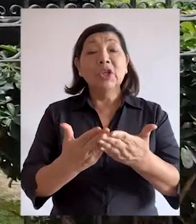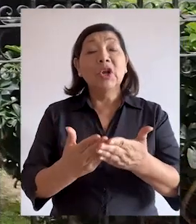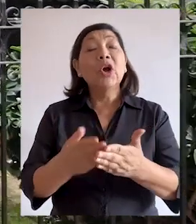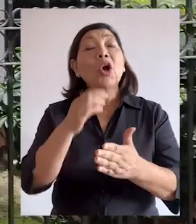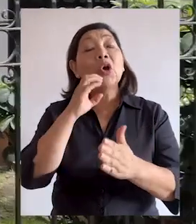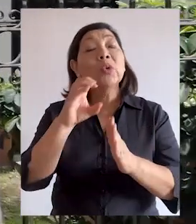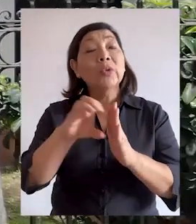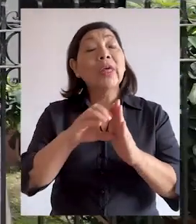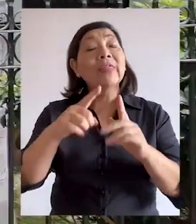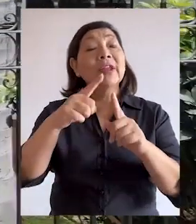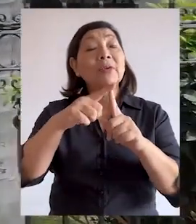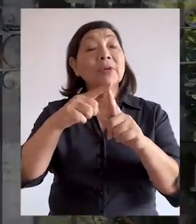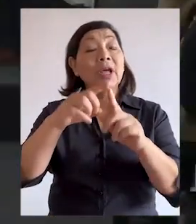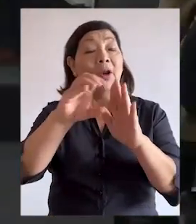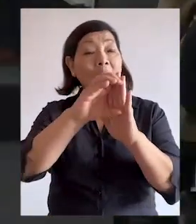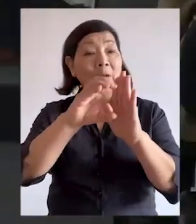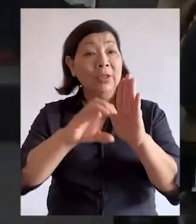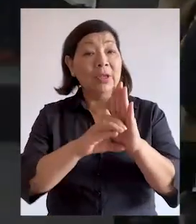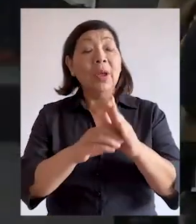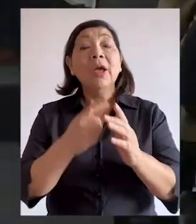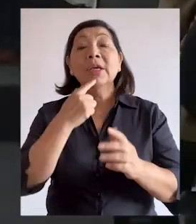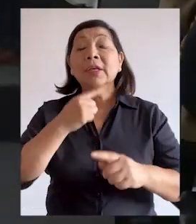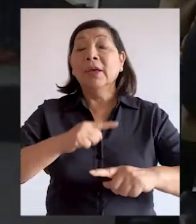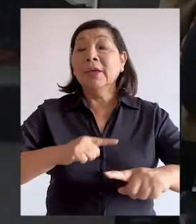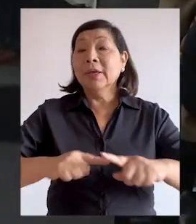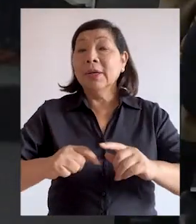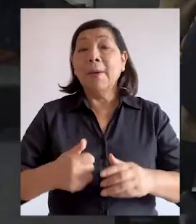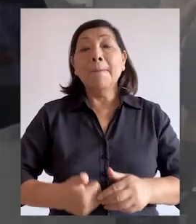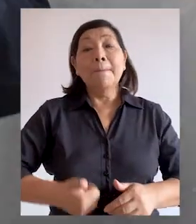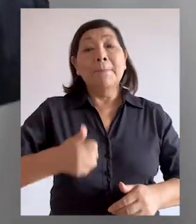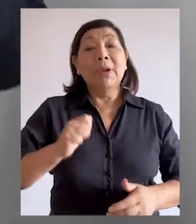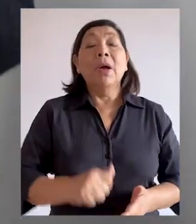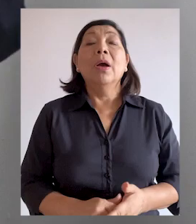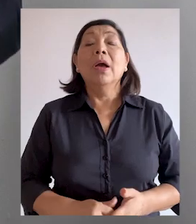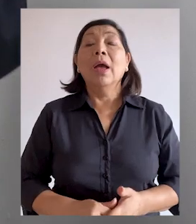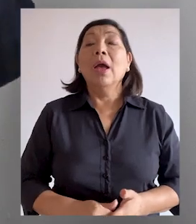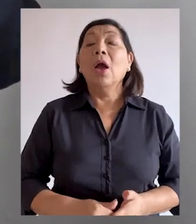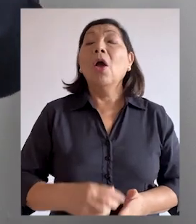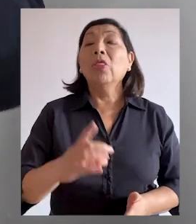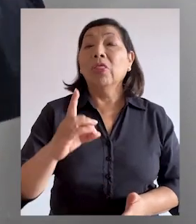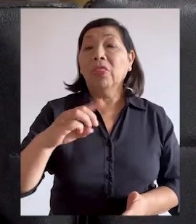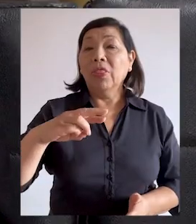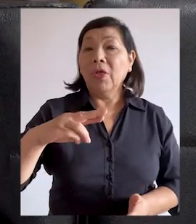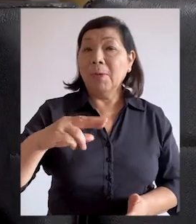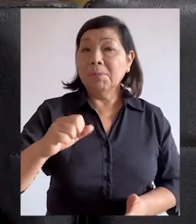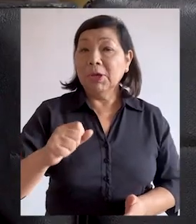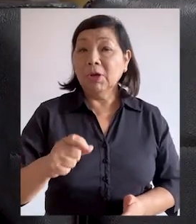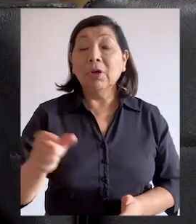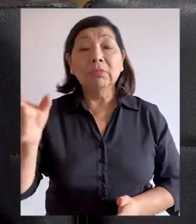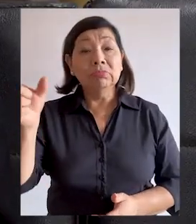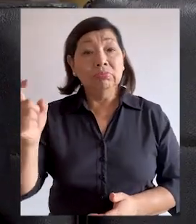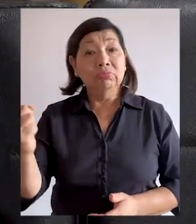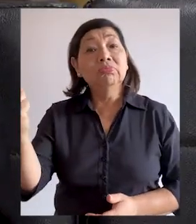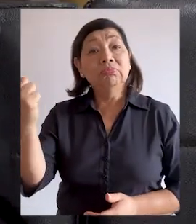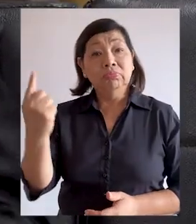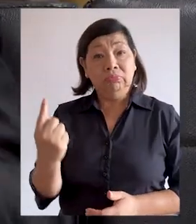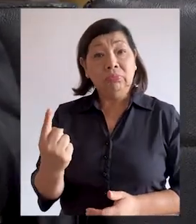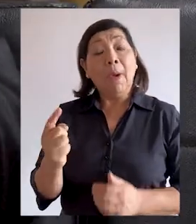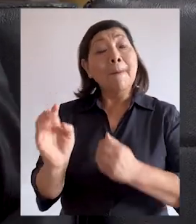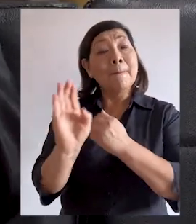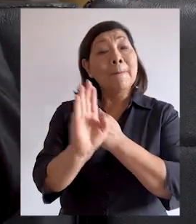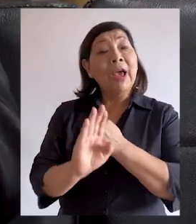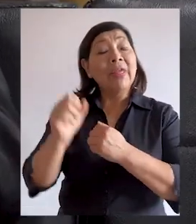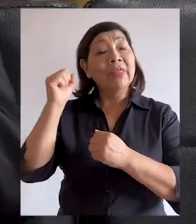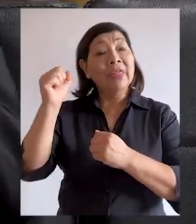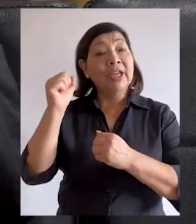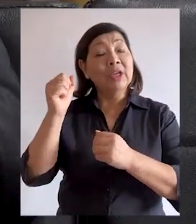Estudios Constitucionales del Tribunal Constitucional bajo la dirección general del magistrado Gelder Domínguez Aru. El expositor destacó que el sistema de